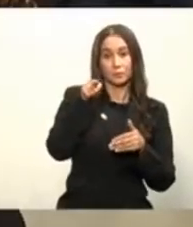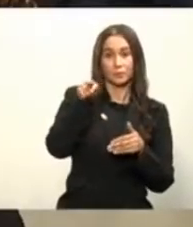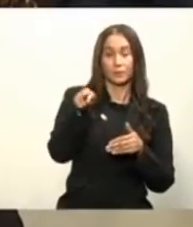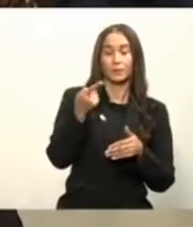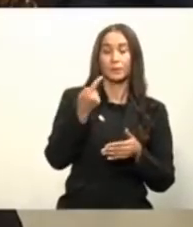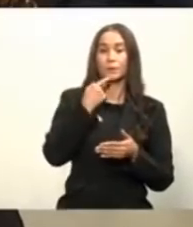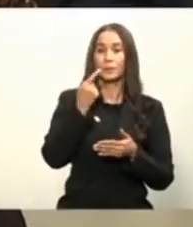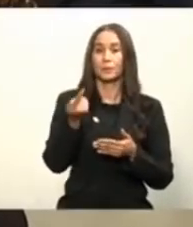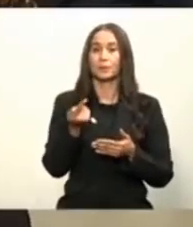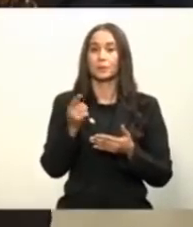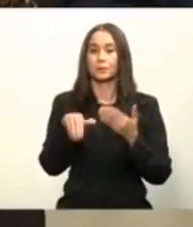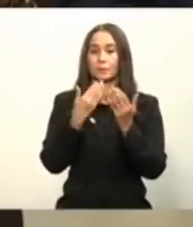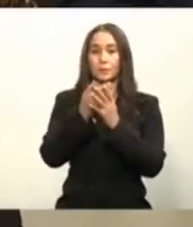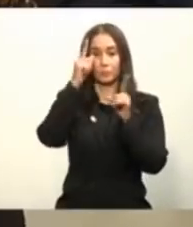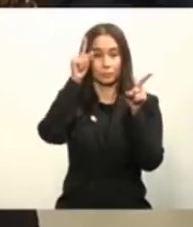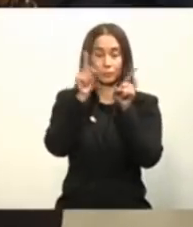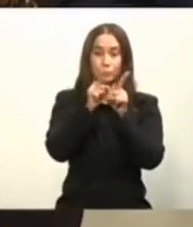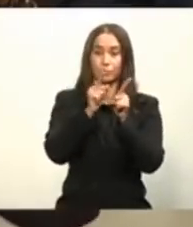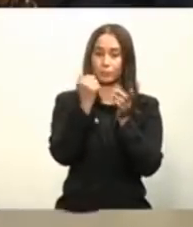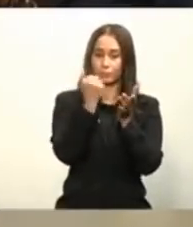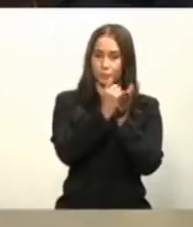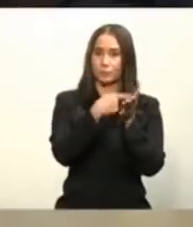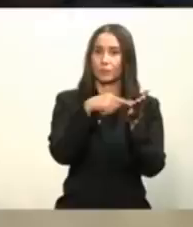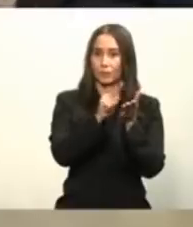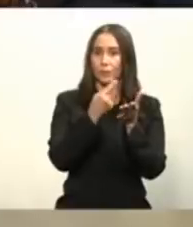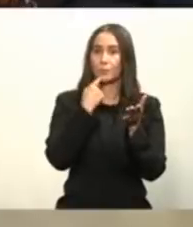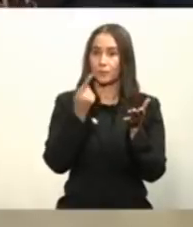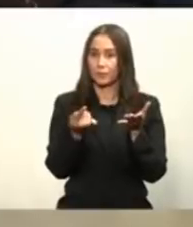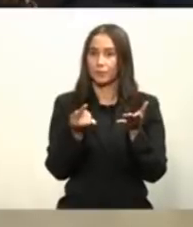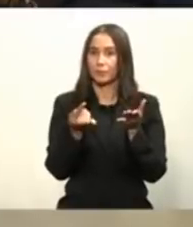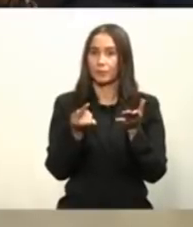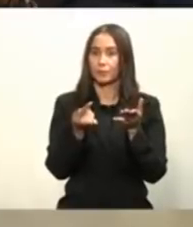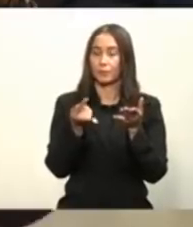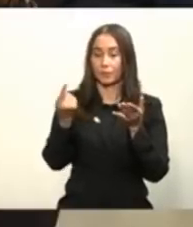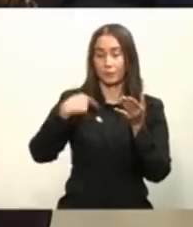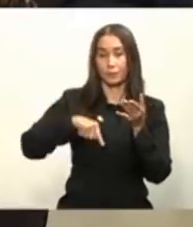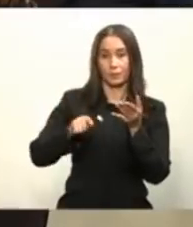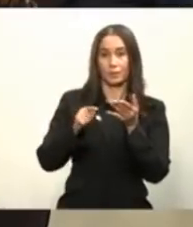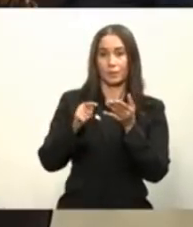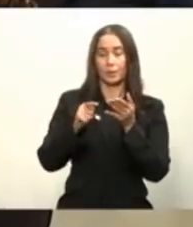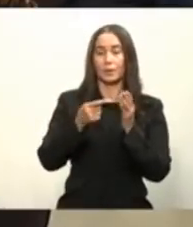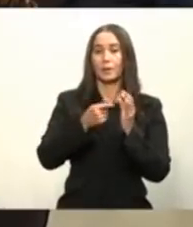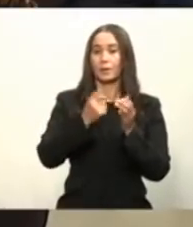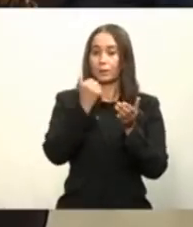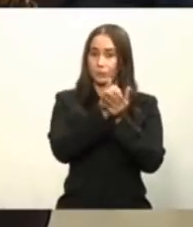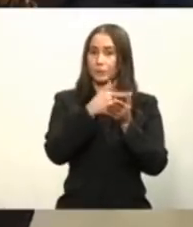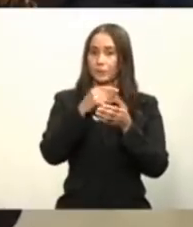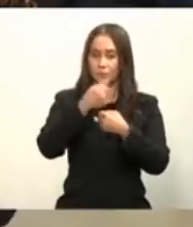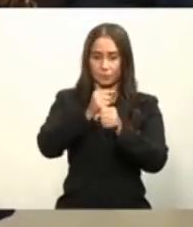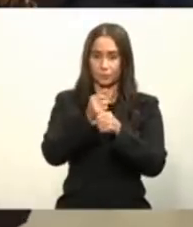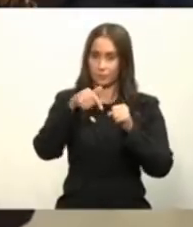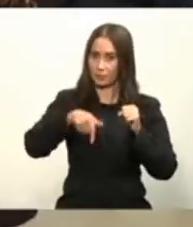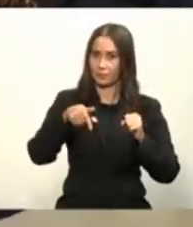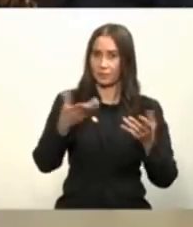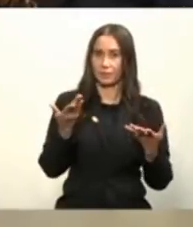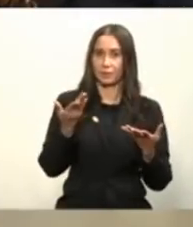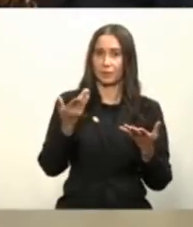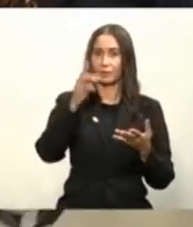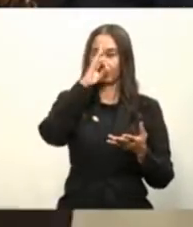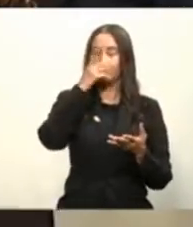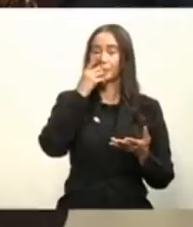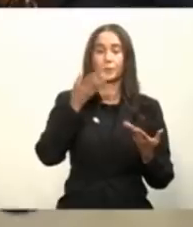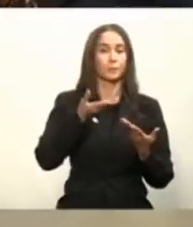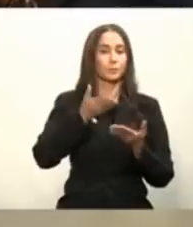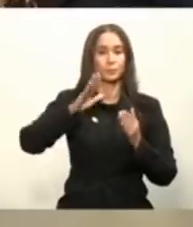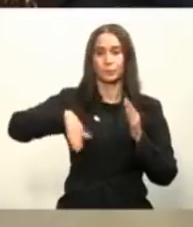hubiésemos llegado a un acuerdo a la patente como les sugerimos nosotros entre noviembre y diciembre hubiéramos podido producir